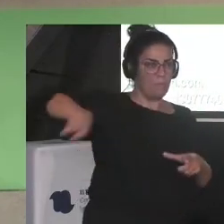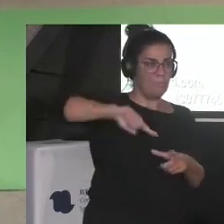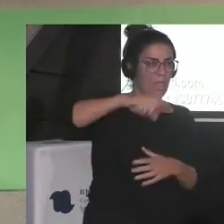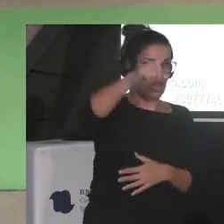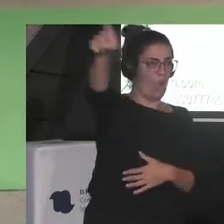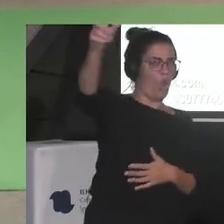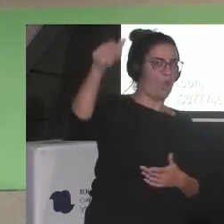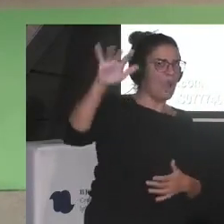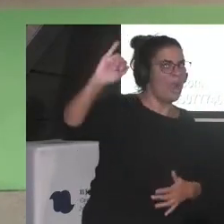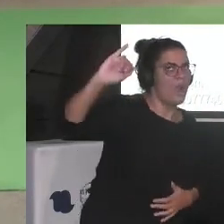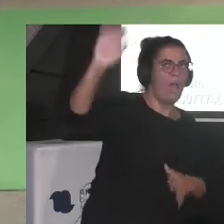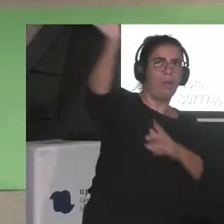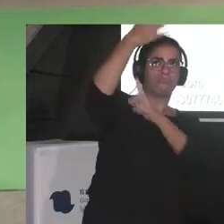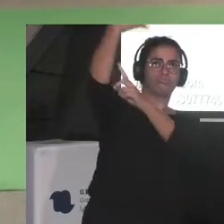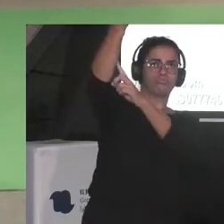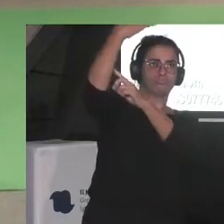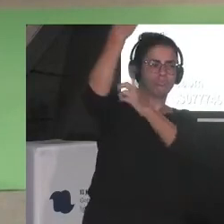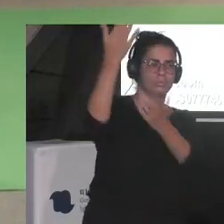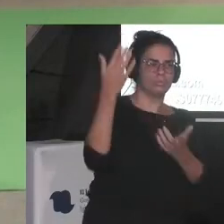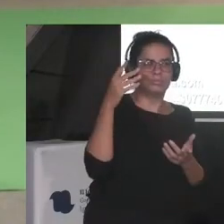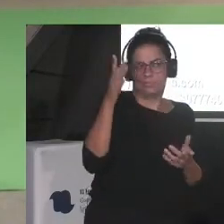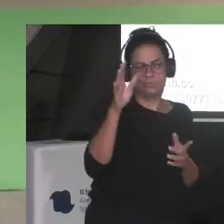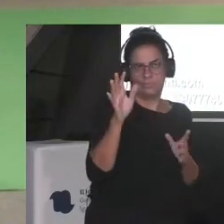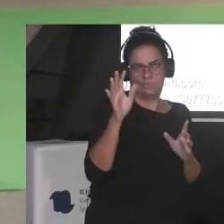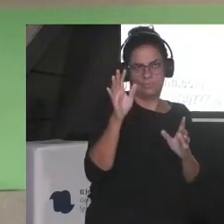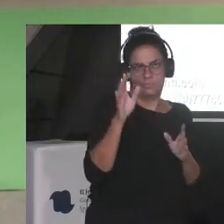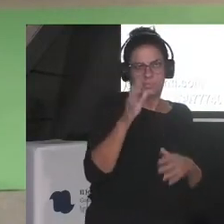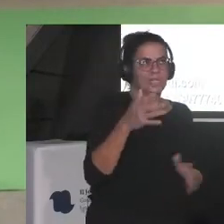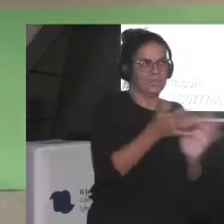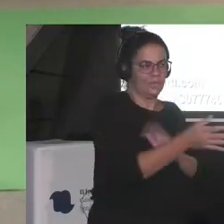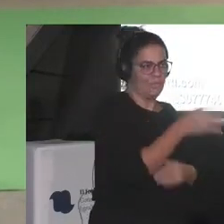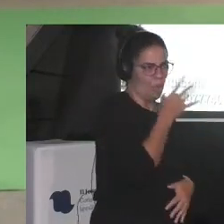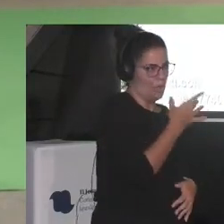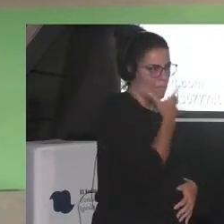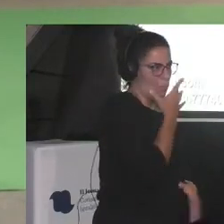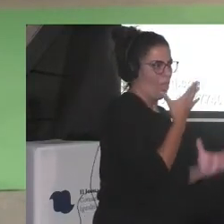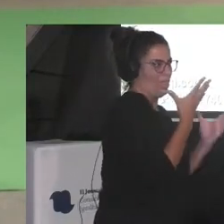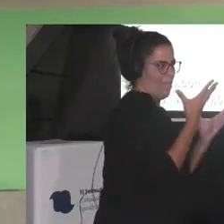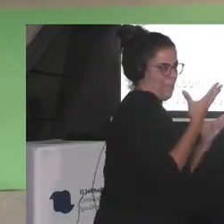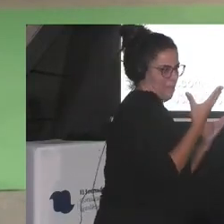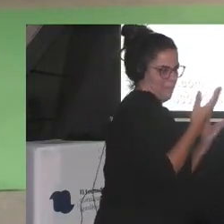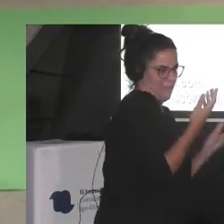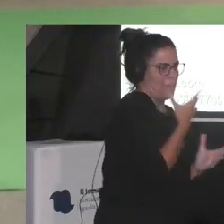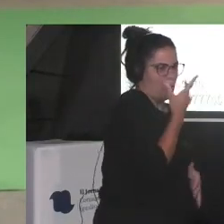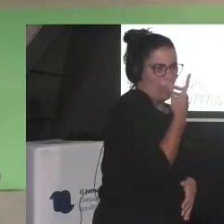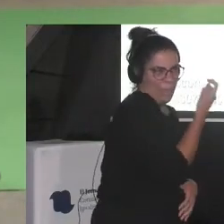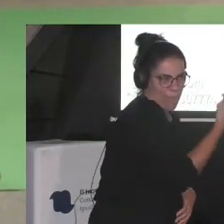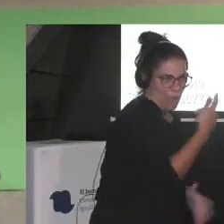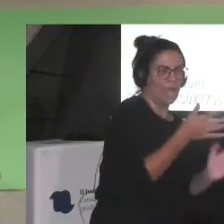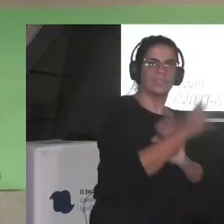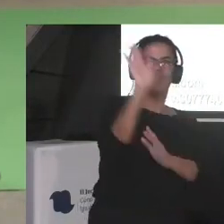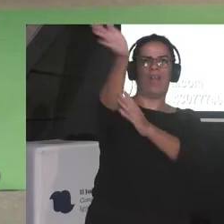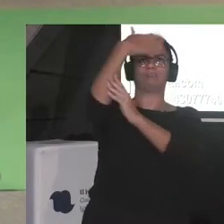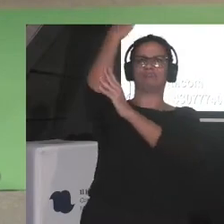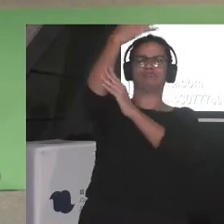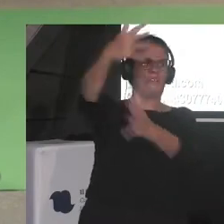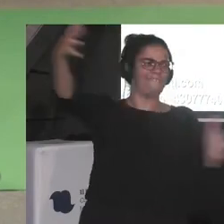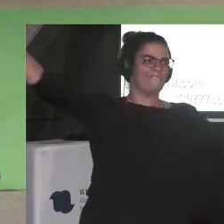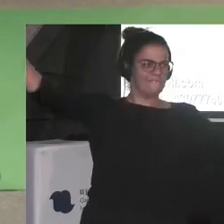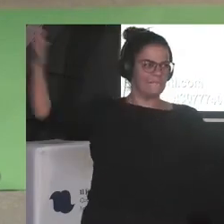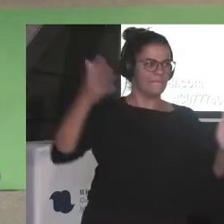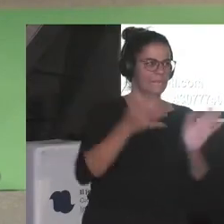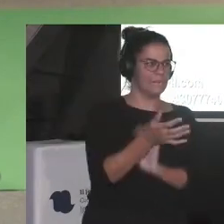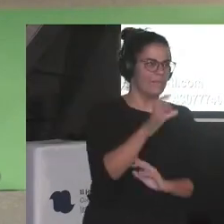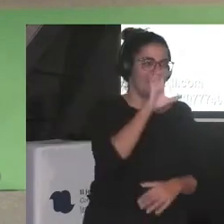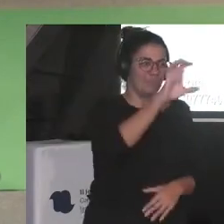y esto es proporcional evidentemente a su complejo ¿no? o sea que tienes la patria pequeña tienes la patria pequeña porque qué necesidad de tener la